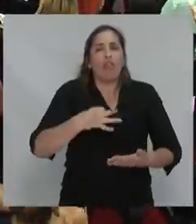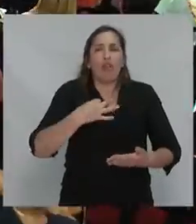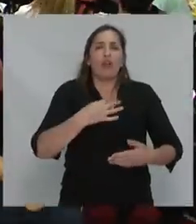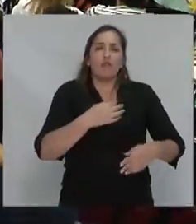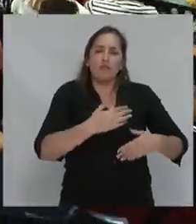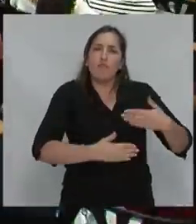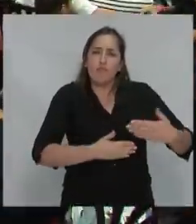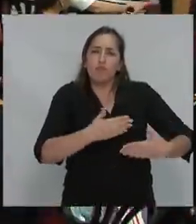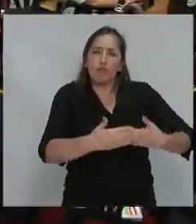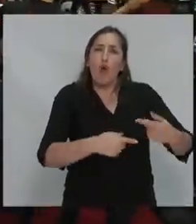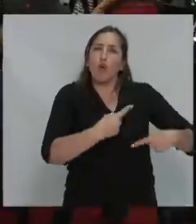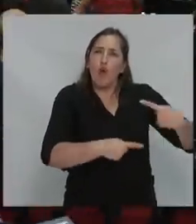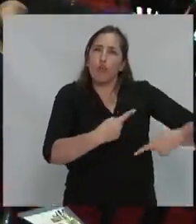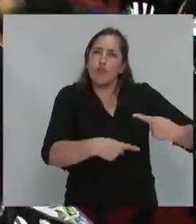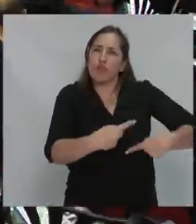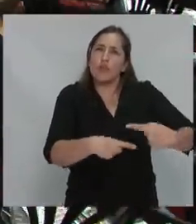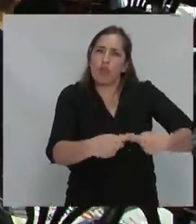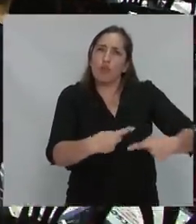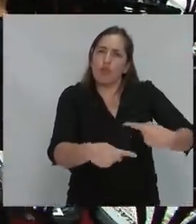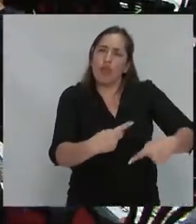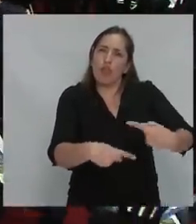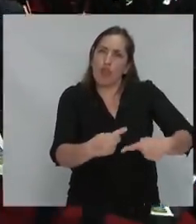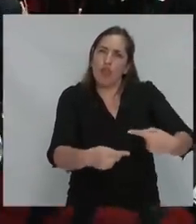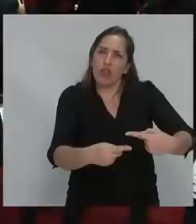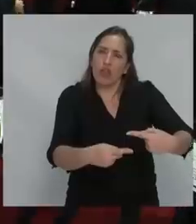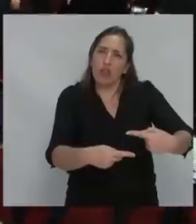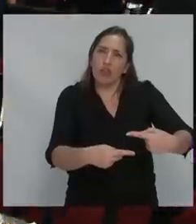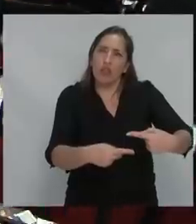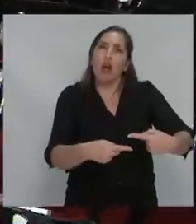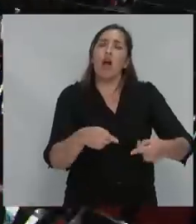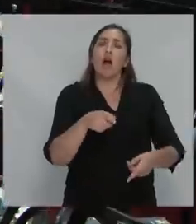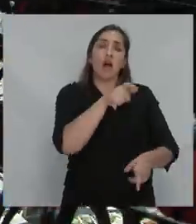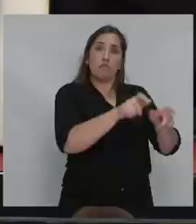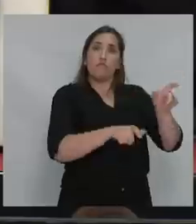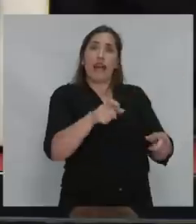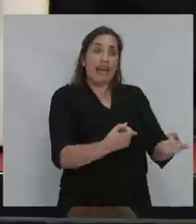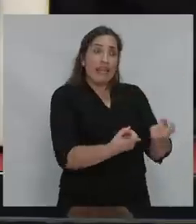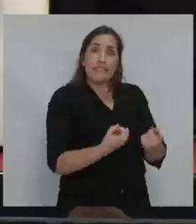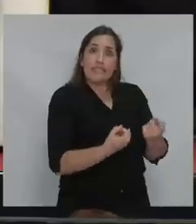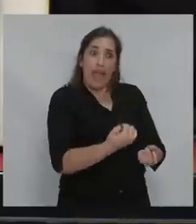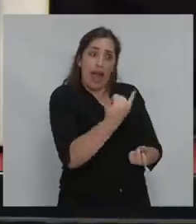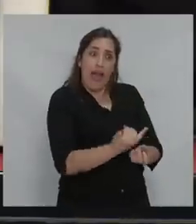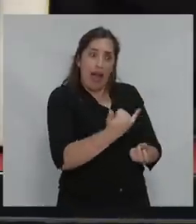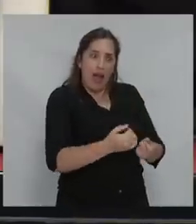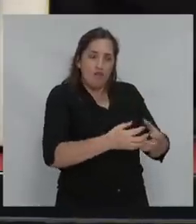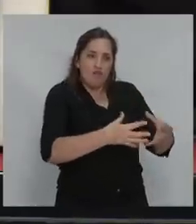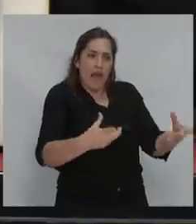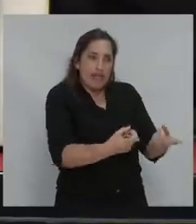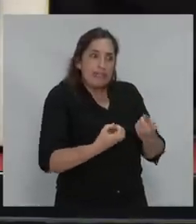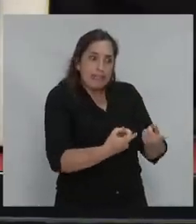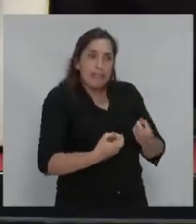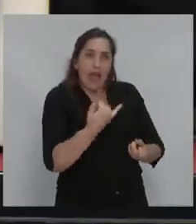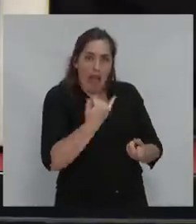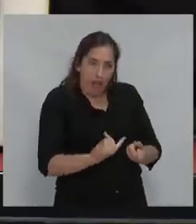de los procesos progresistas en tanto satisfacen necesidades básicas crecientes en